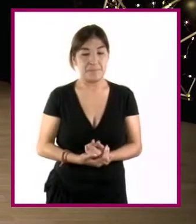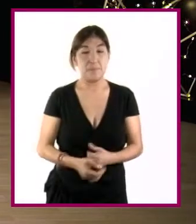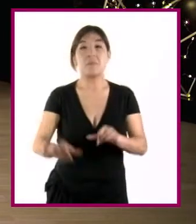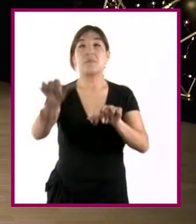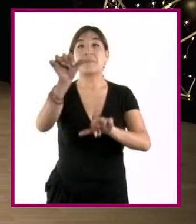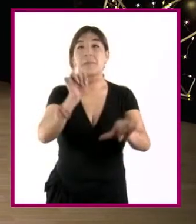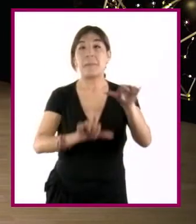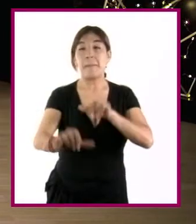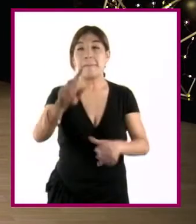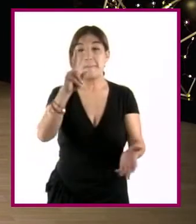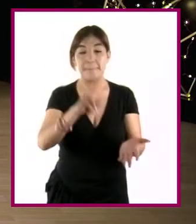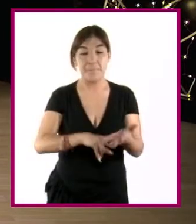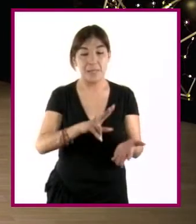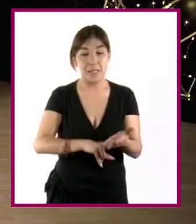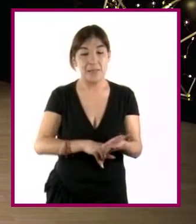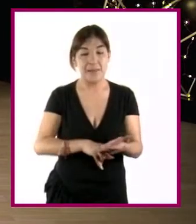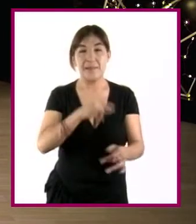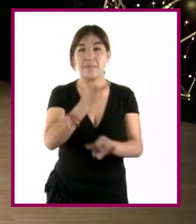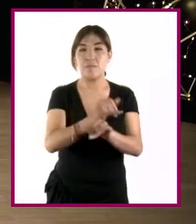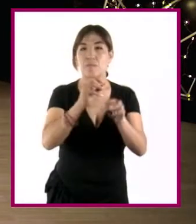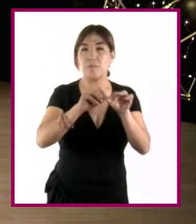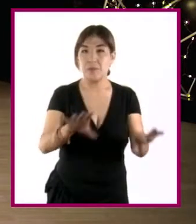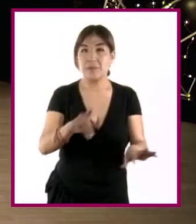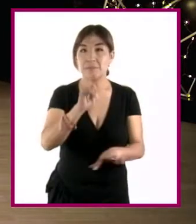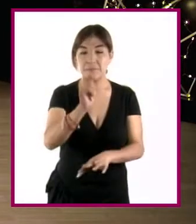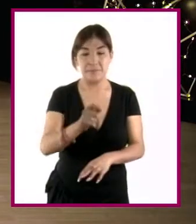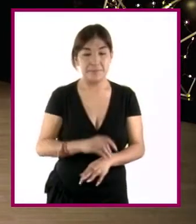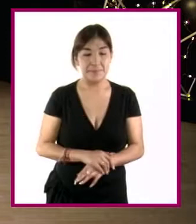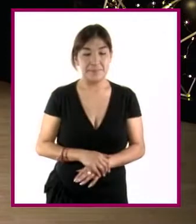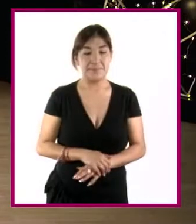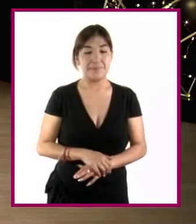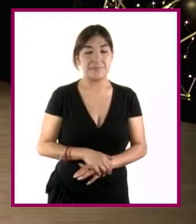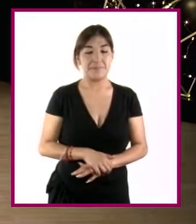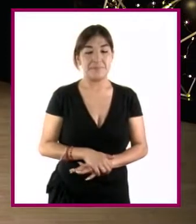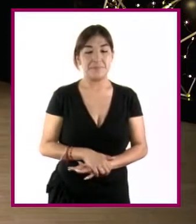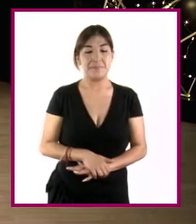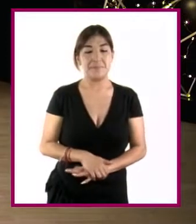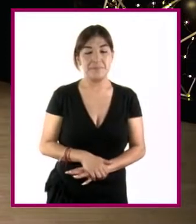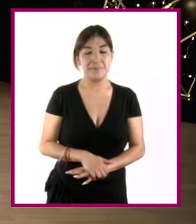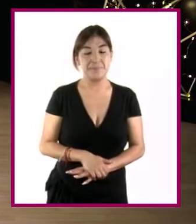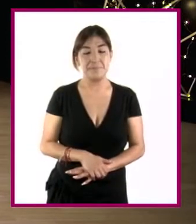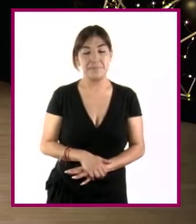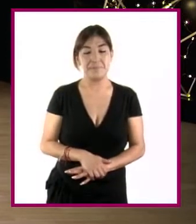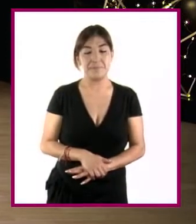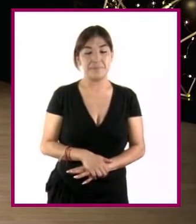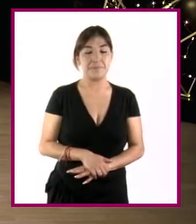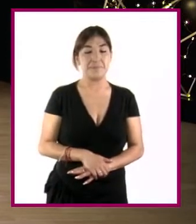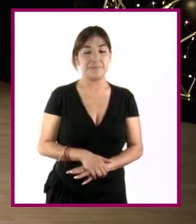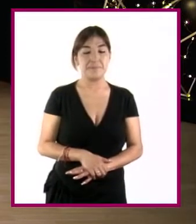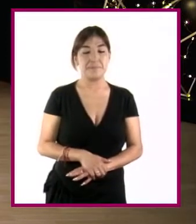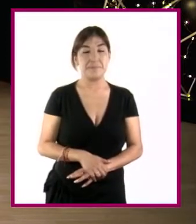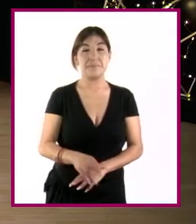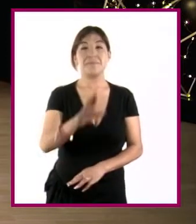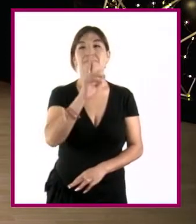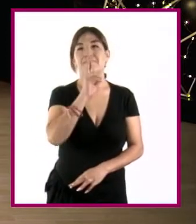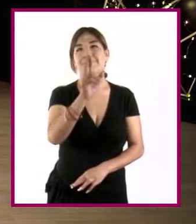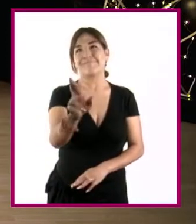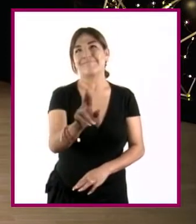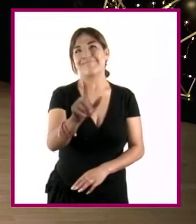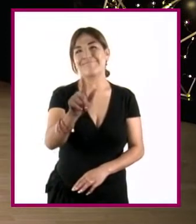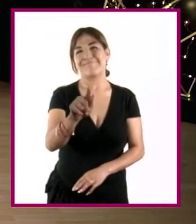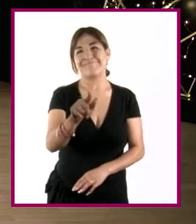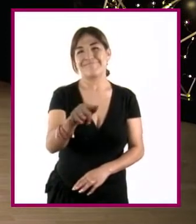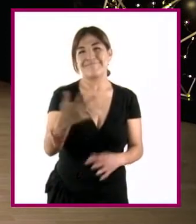Sustituimos los valores en las expresiones y obtenemos que el resultado es 70. La